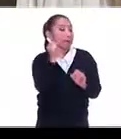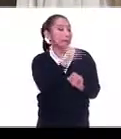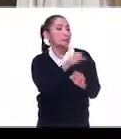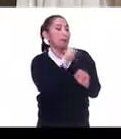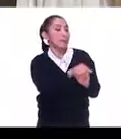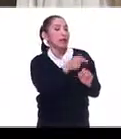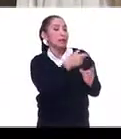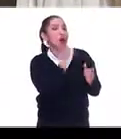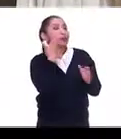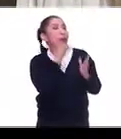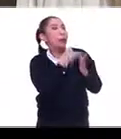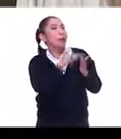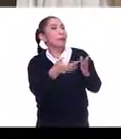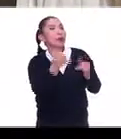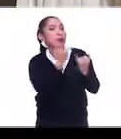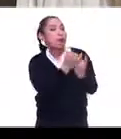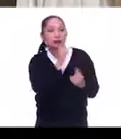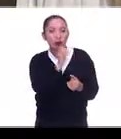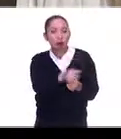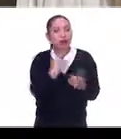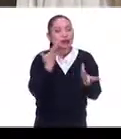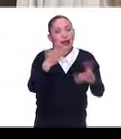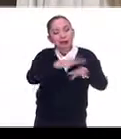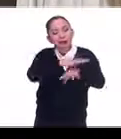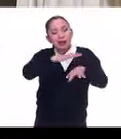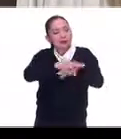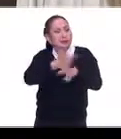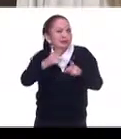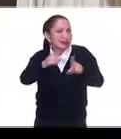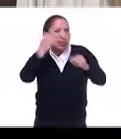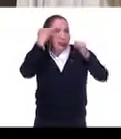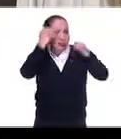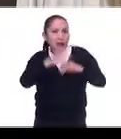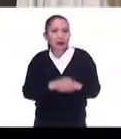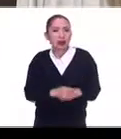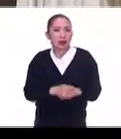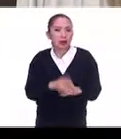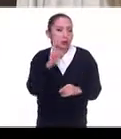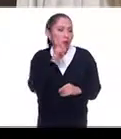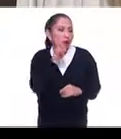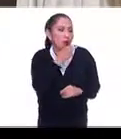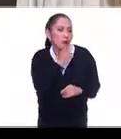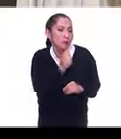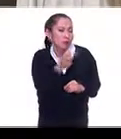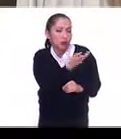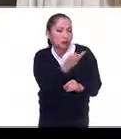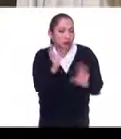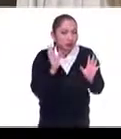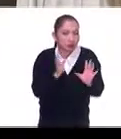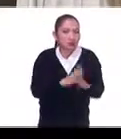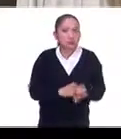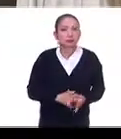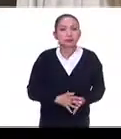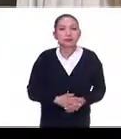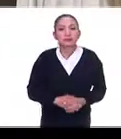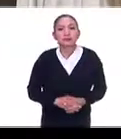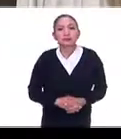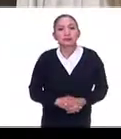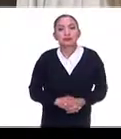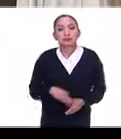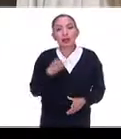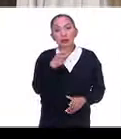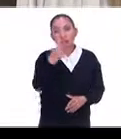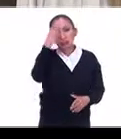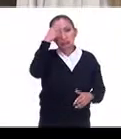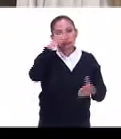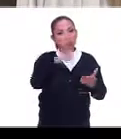congelar en el tiempo porque la decisión sea de ellos o ellas, ellos y ellas. Y ese es, yo